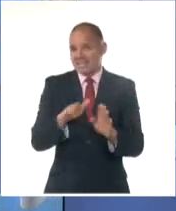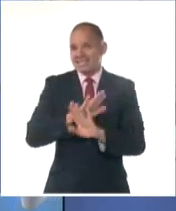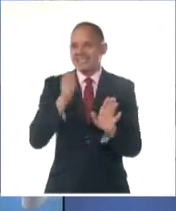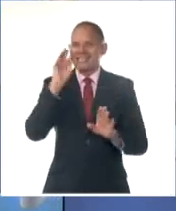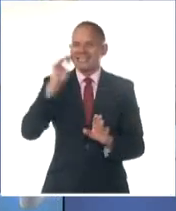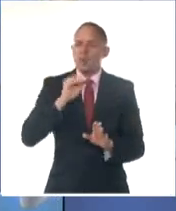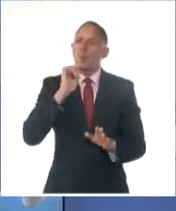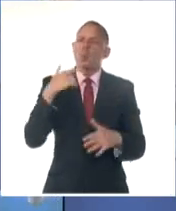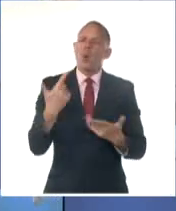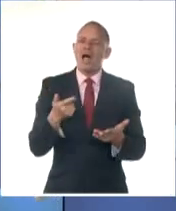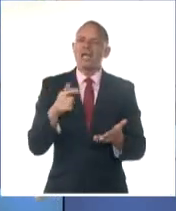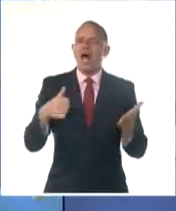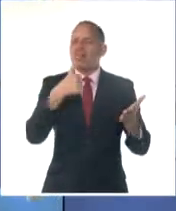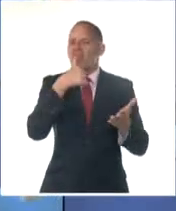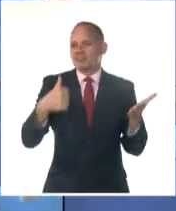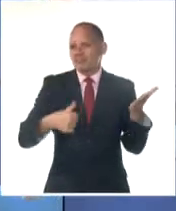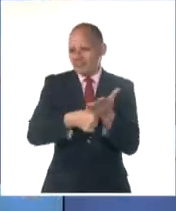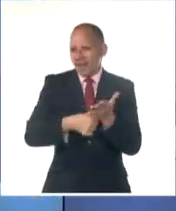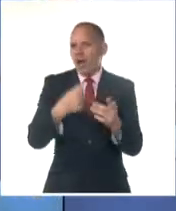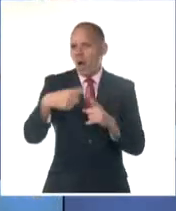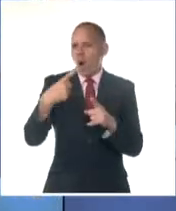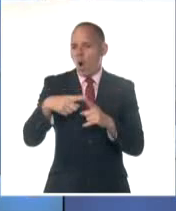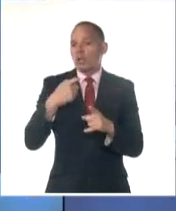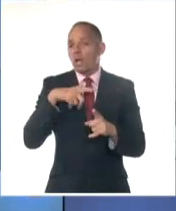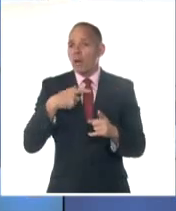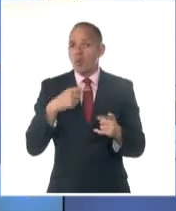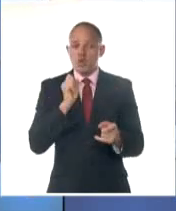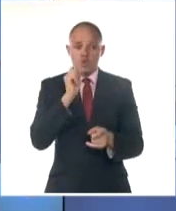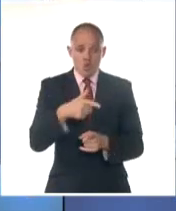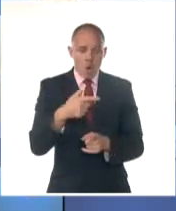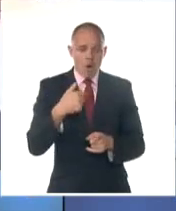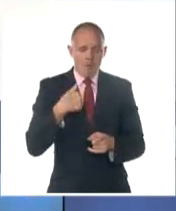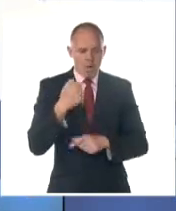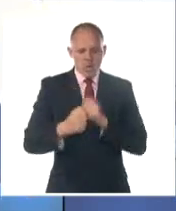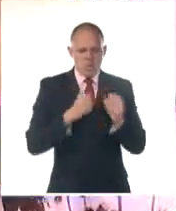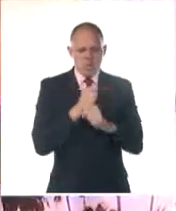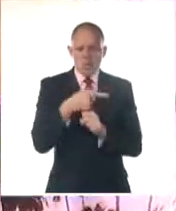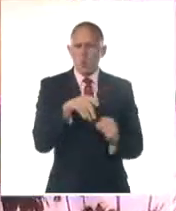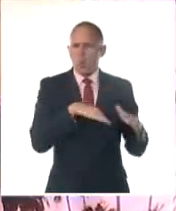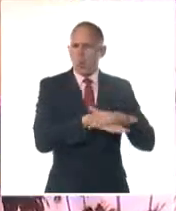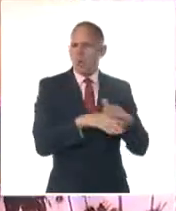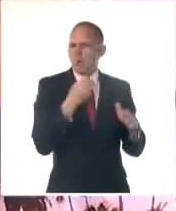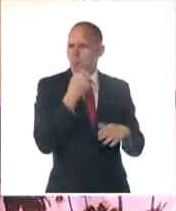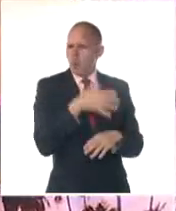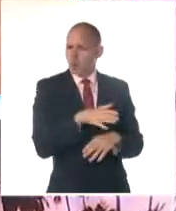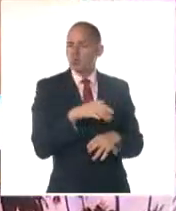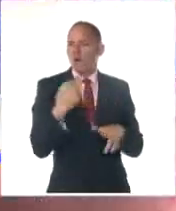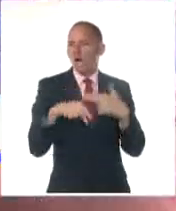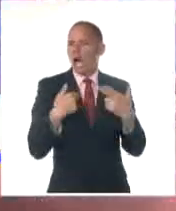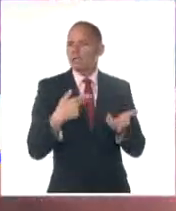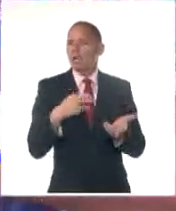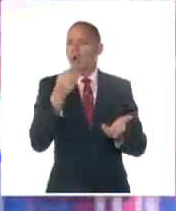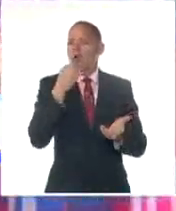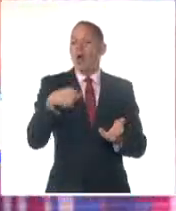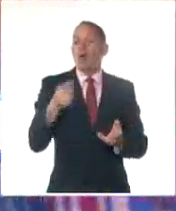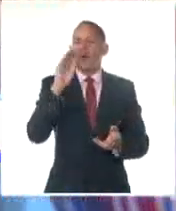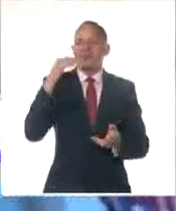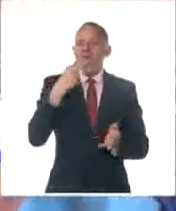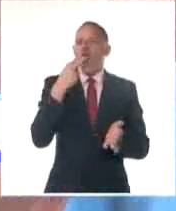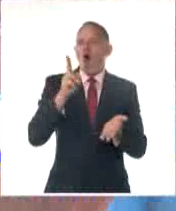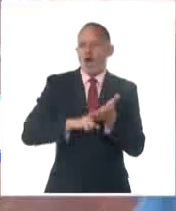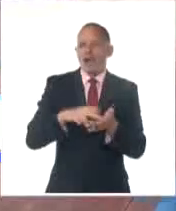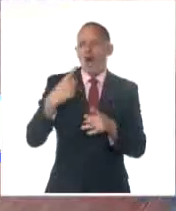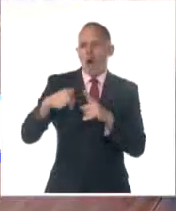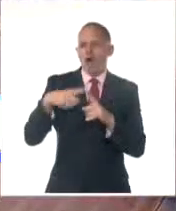que pueden solicitar la devolución del ingreso en las sedes municipales del organismo. Para ello, deben presentarse en un